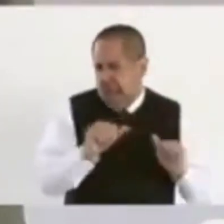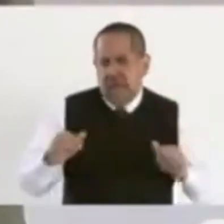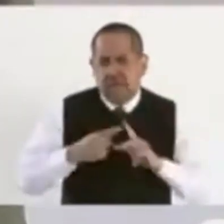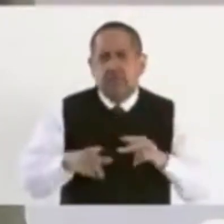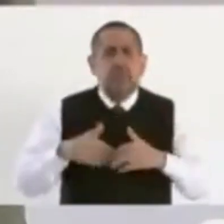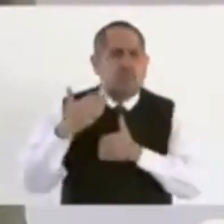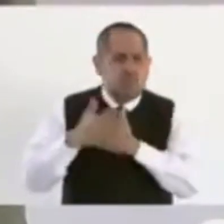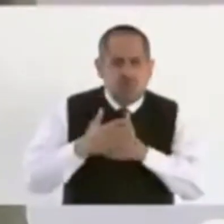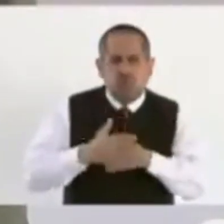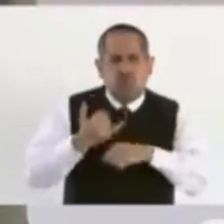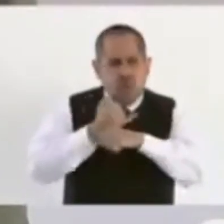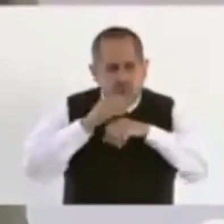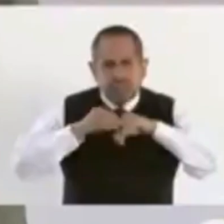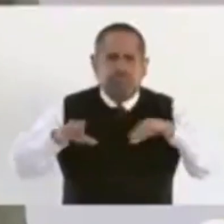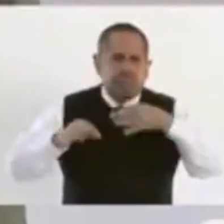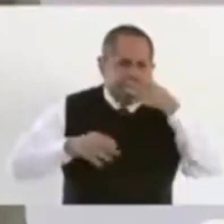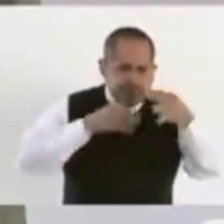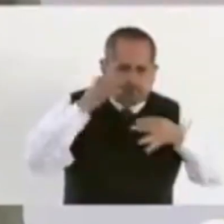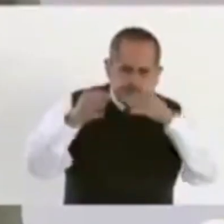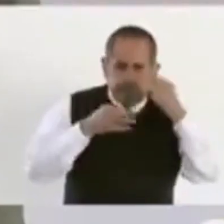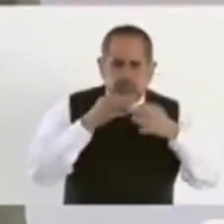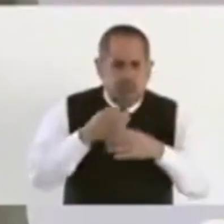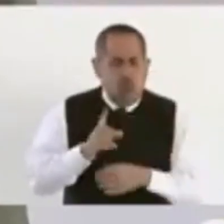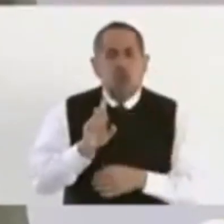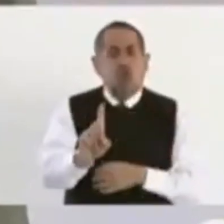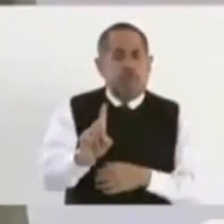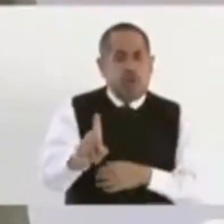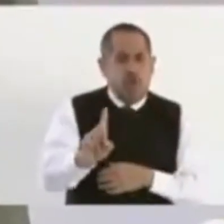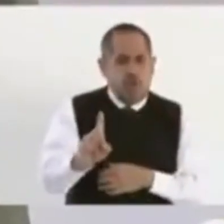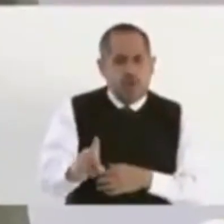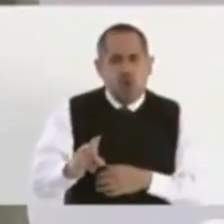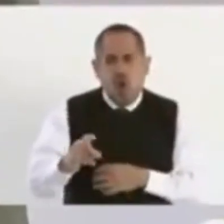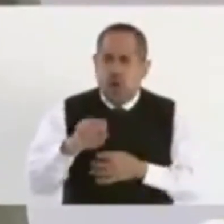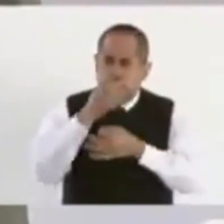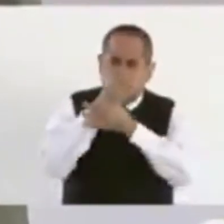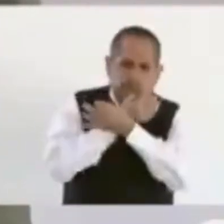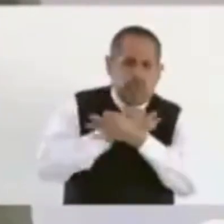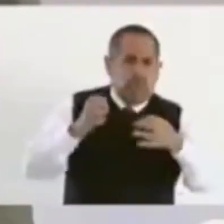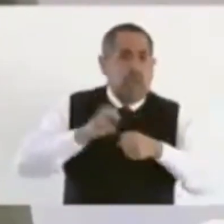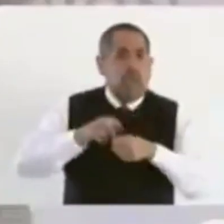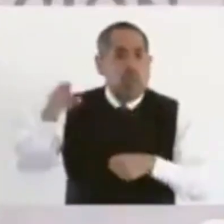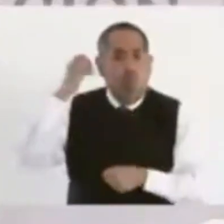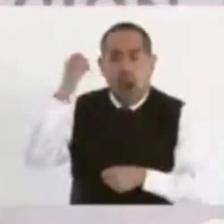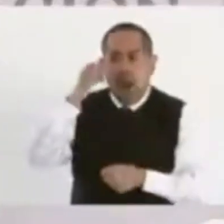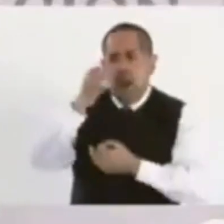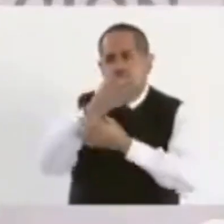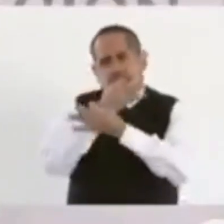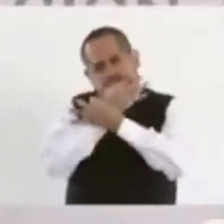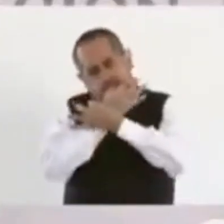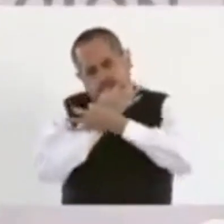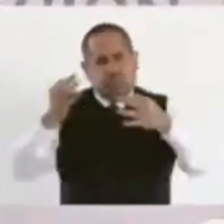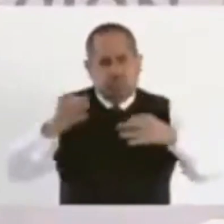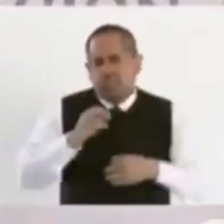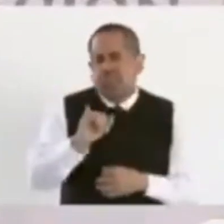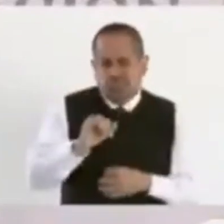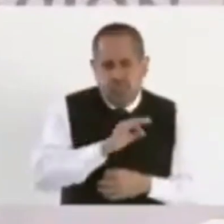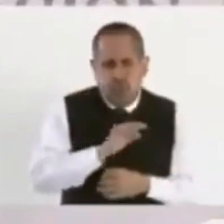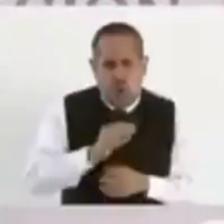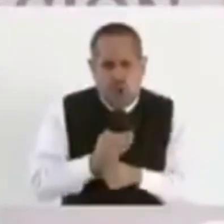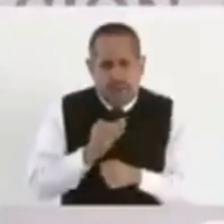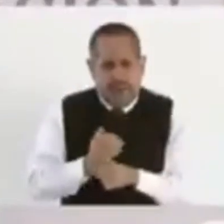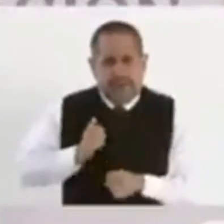a informar sobre esta campaña el domingo en Oaxaca, pero sí puedo